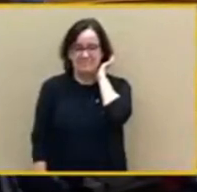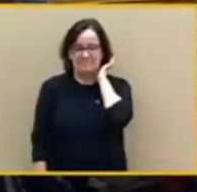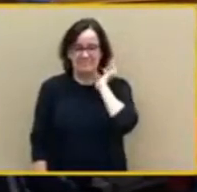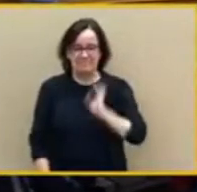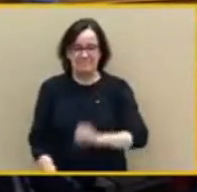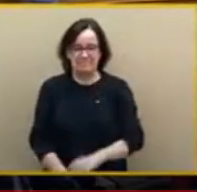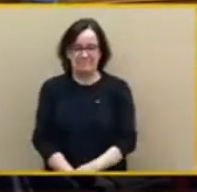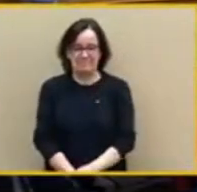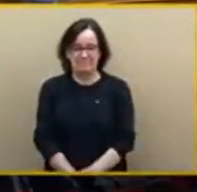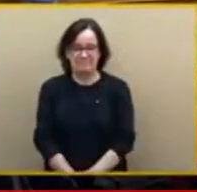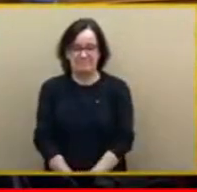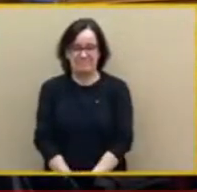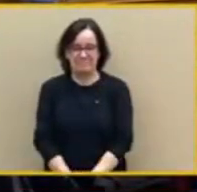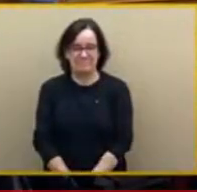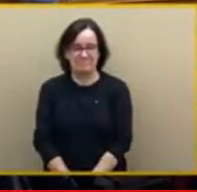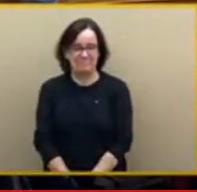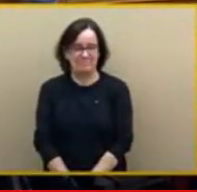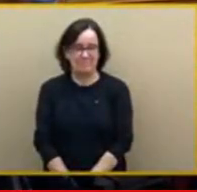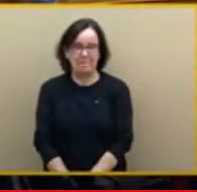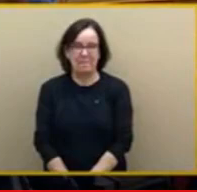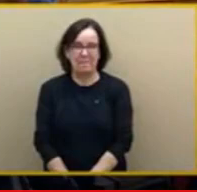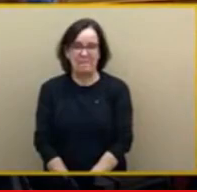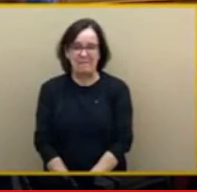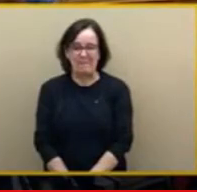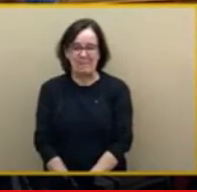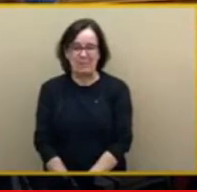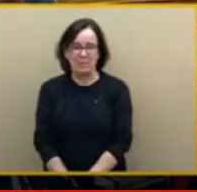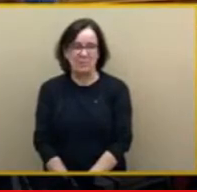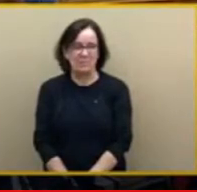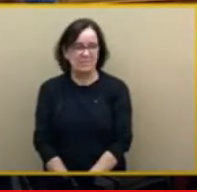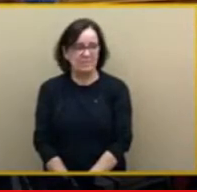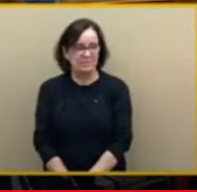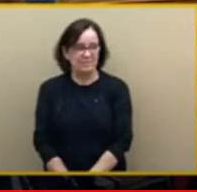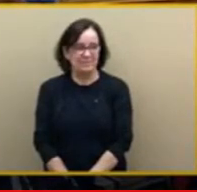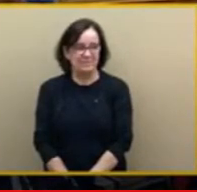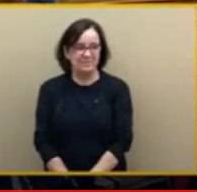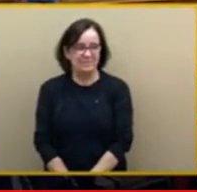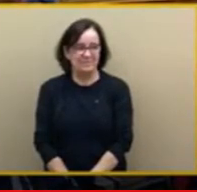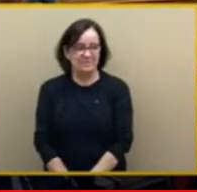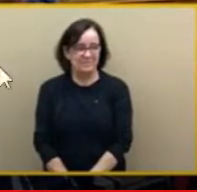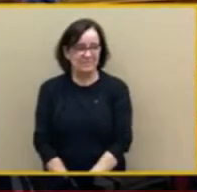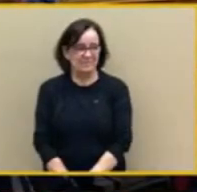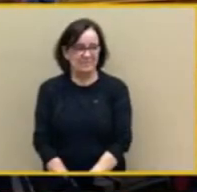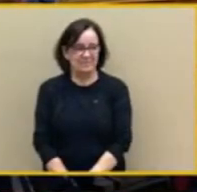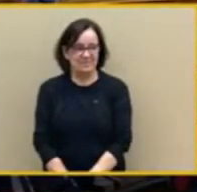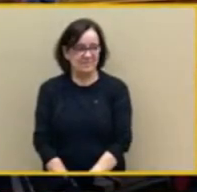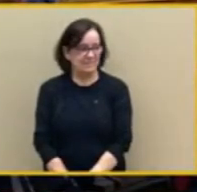¡Madre mía! La verdad es que lo que no ocurra en la actualidad política de este país...